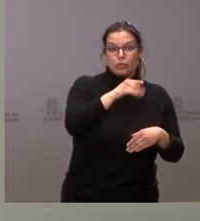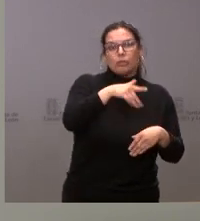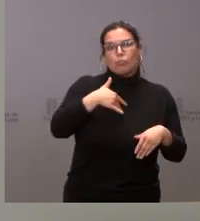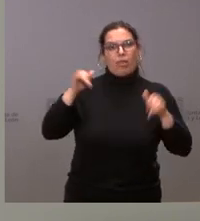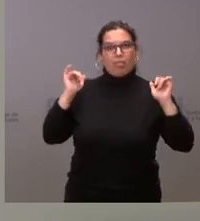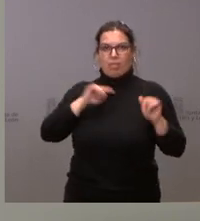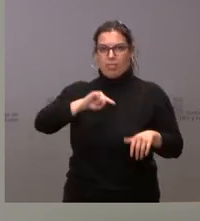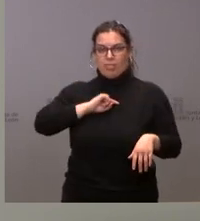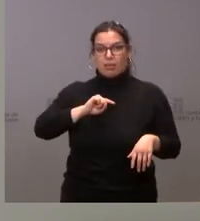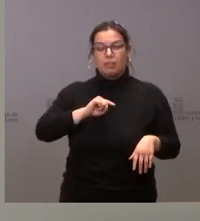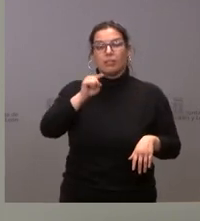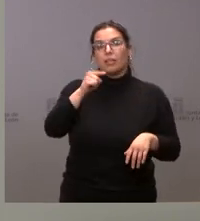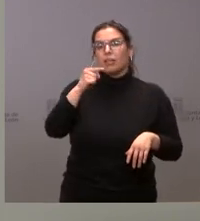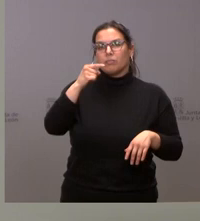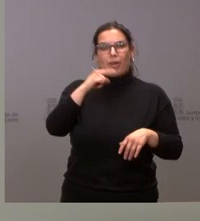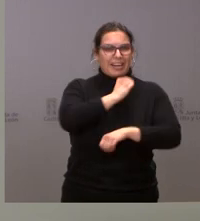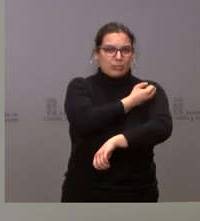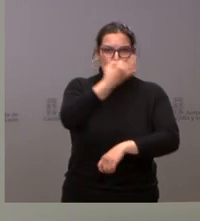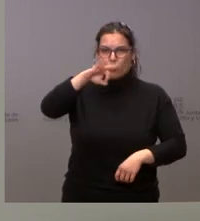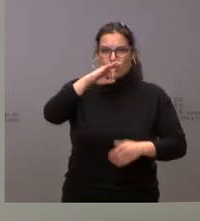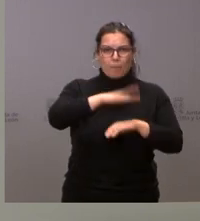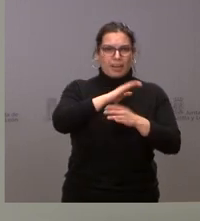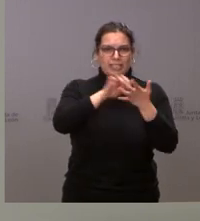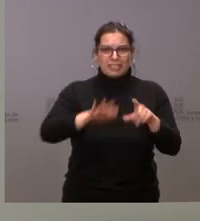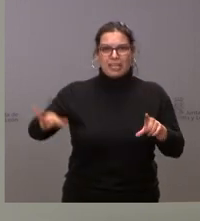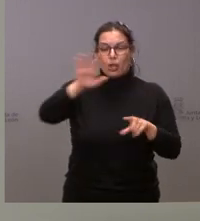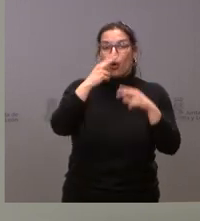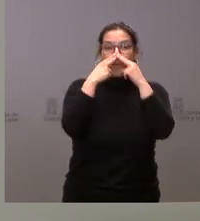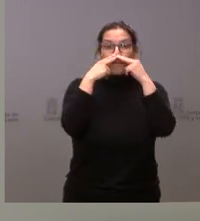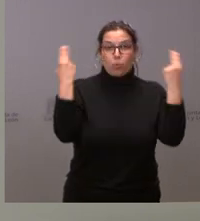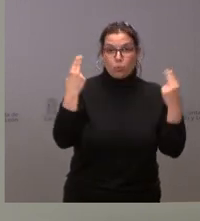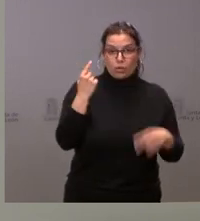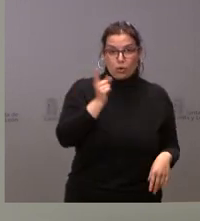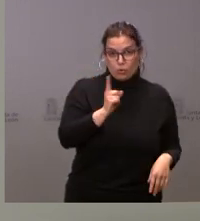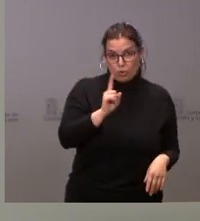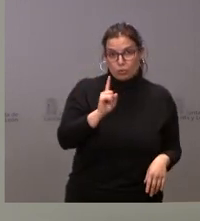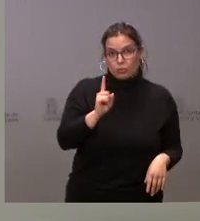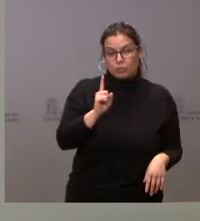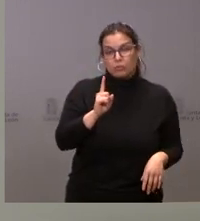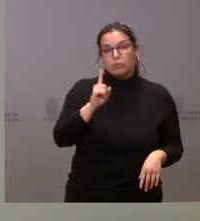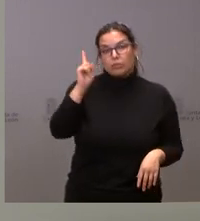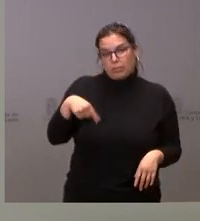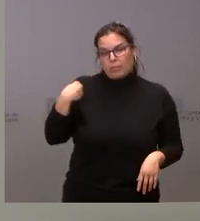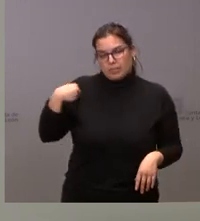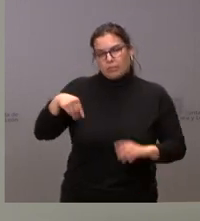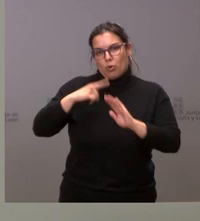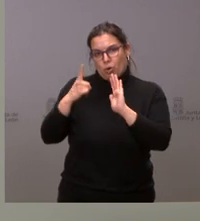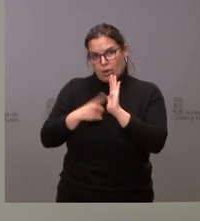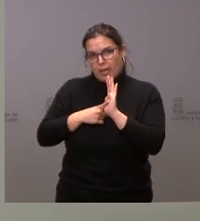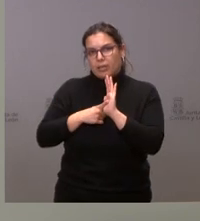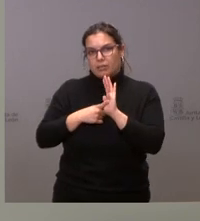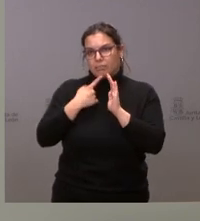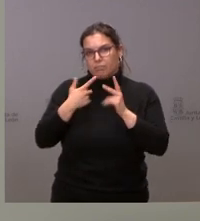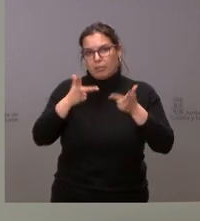y único para toda la comunidad. Como les digo, no es público este registro también según establece la normativa.